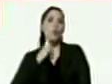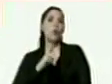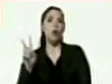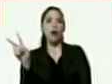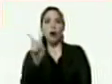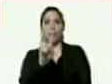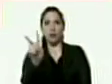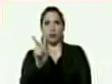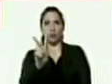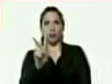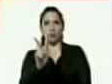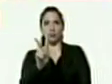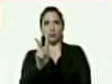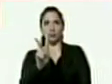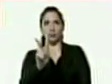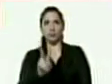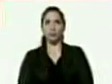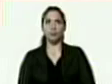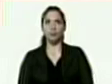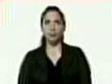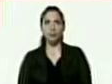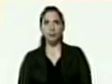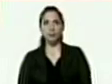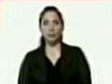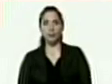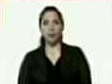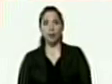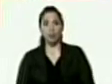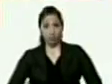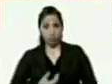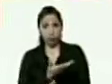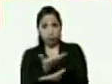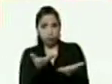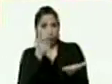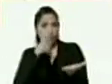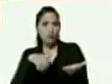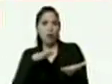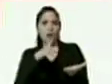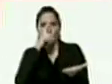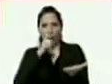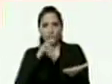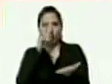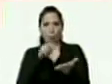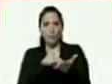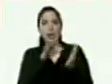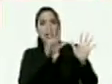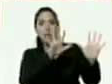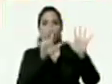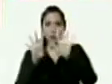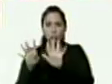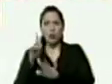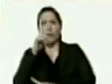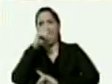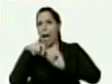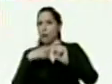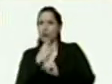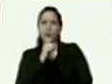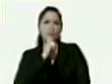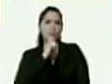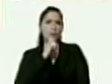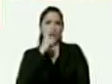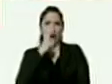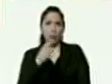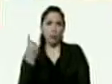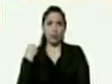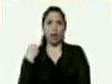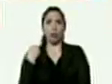Venezuela y hace más para llevar a este pueblo este año 2019 que ha sido un año que como he dicho por ahí